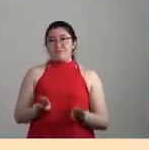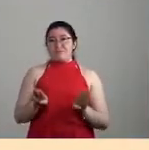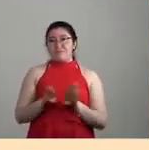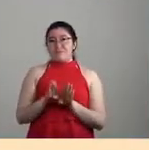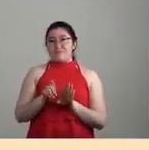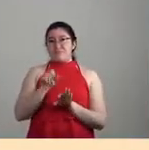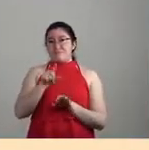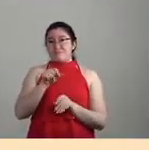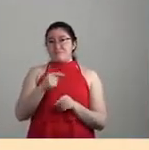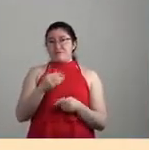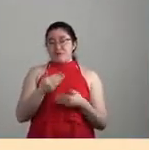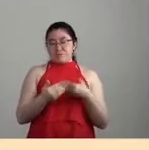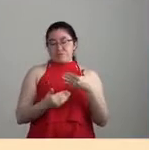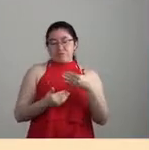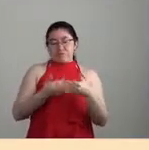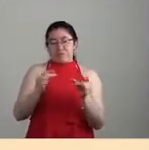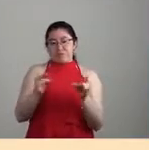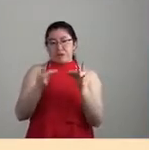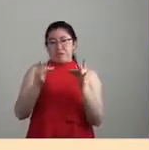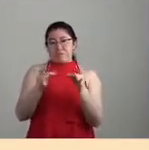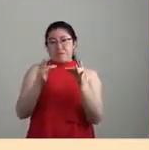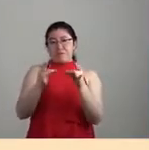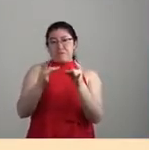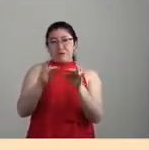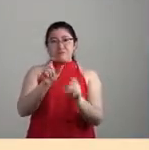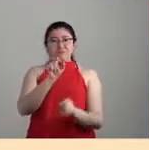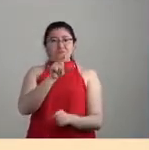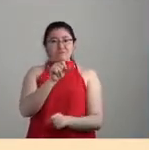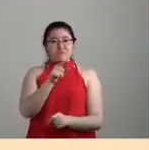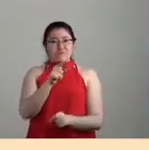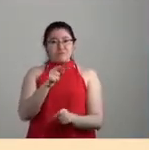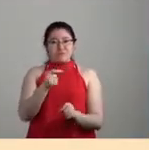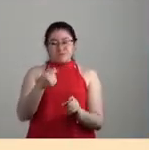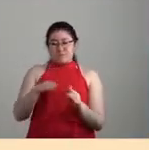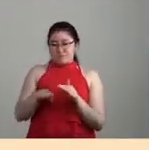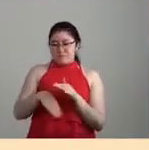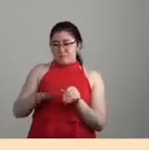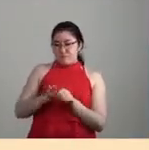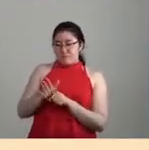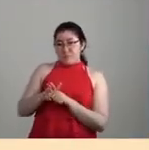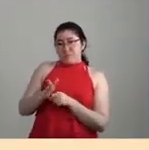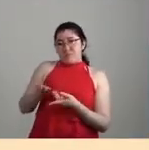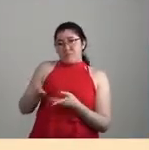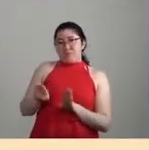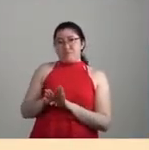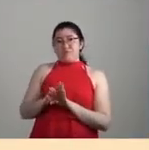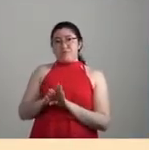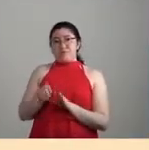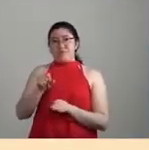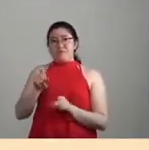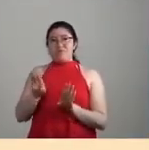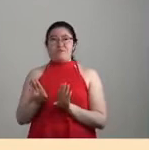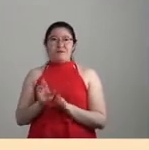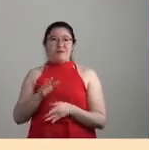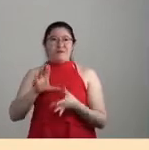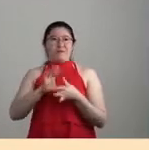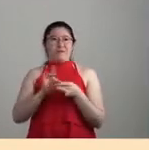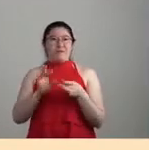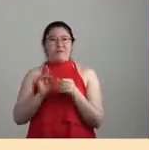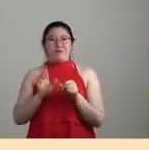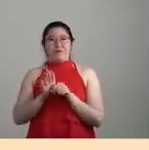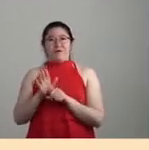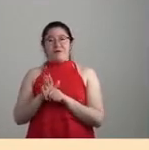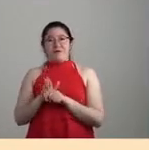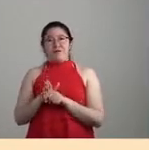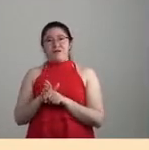sucesión de catástrofes y que tienen un origen antrópico, en el término de Moore sería un origen claramente asociado